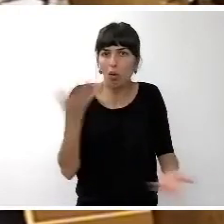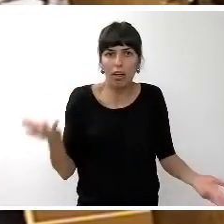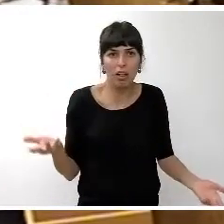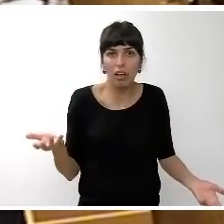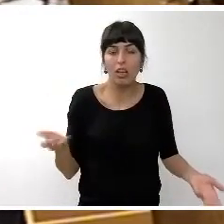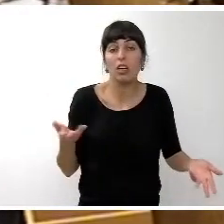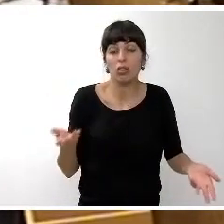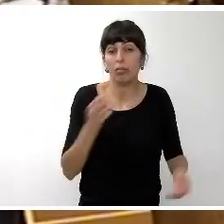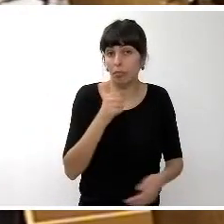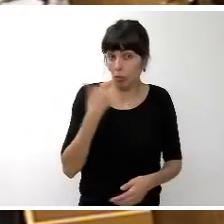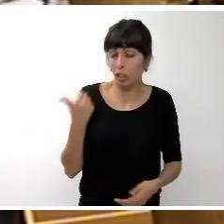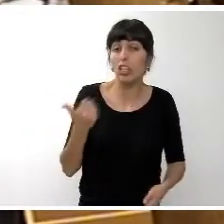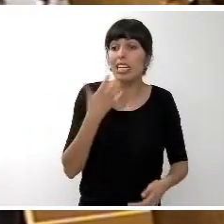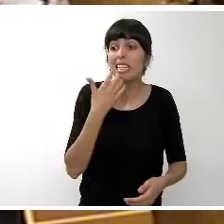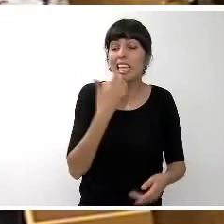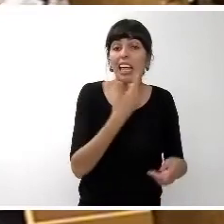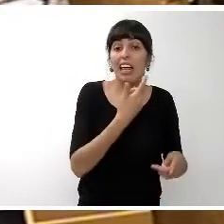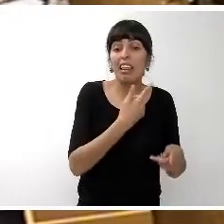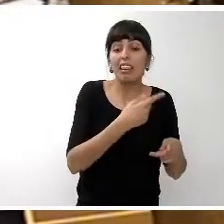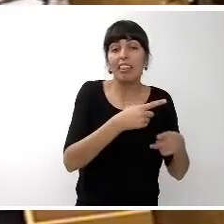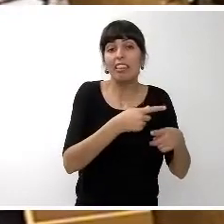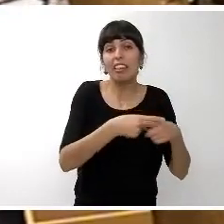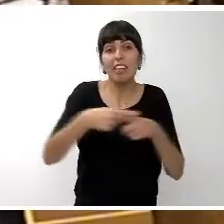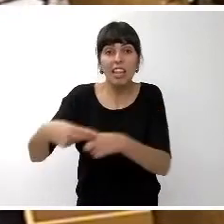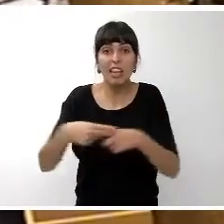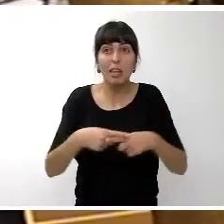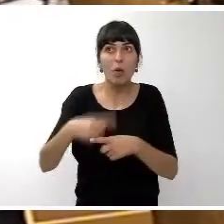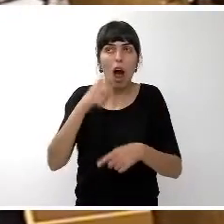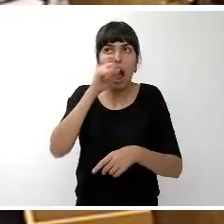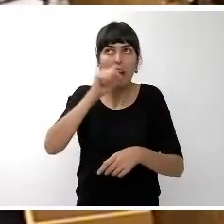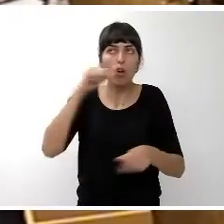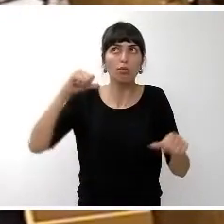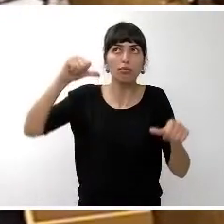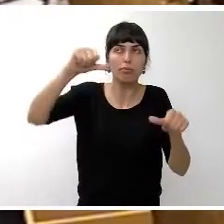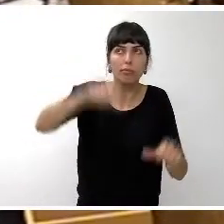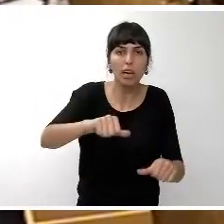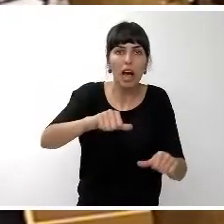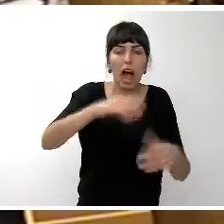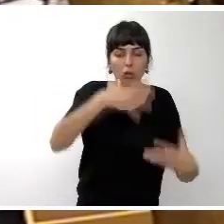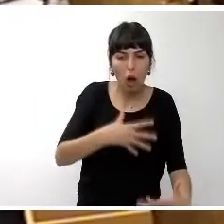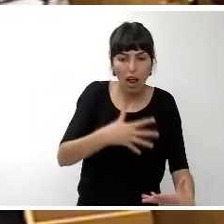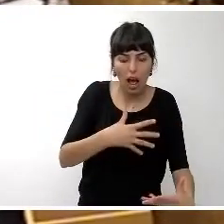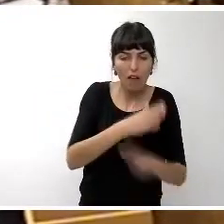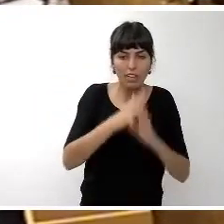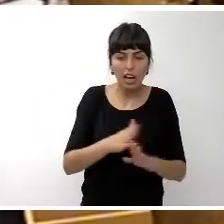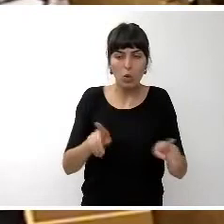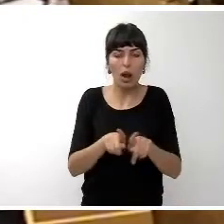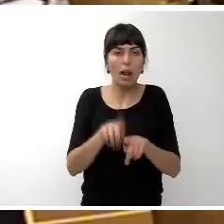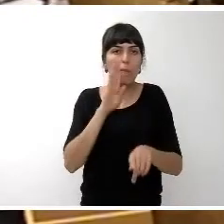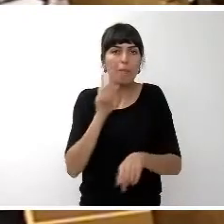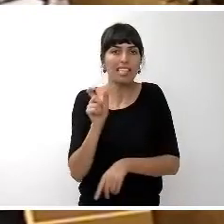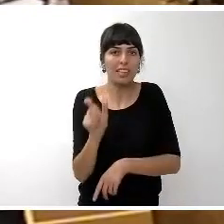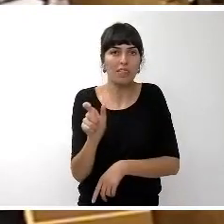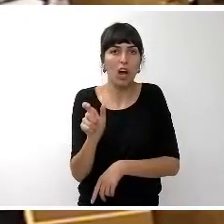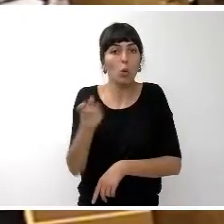Por cierto, si lo dividimos entre los años transcurridos del 2009 y tal y el presente es prácticamente la misma cifra que siguen destinando